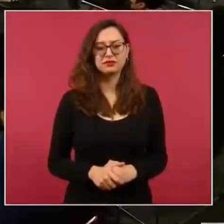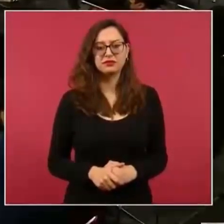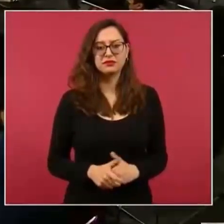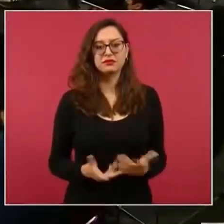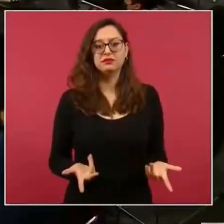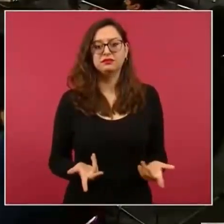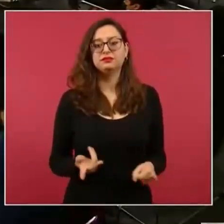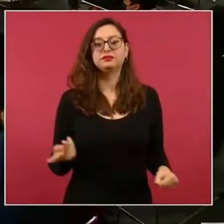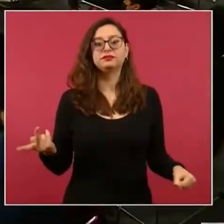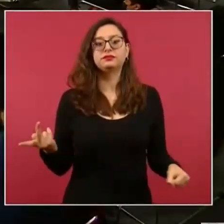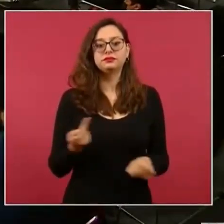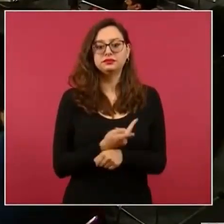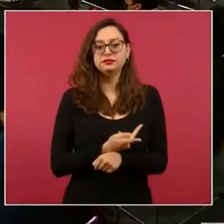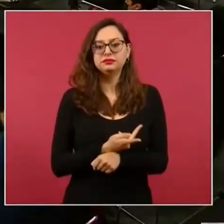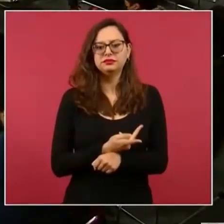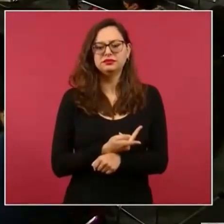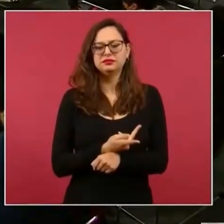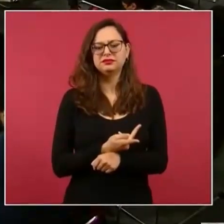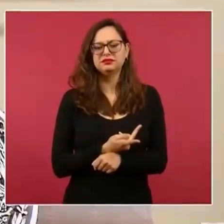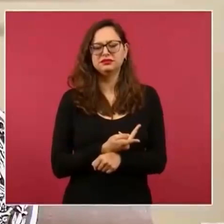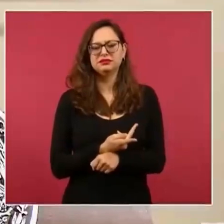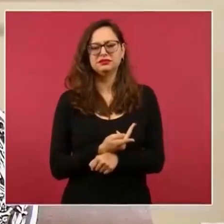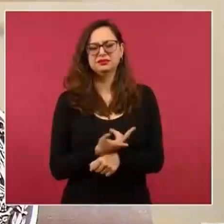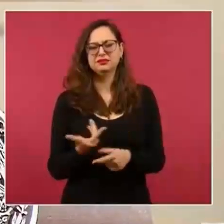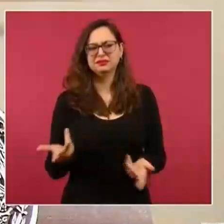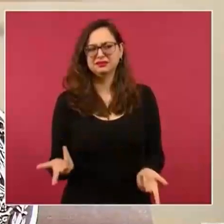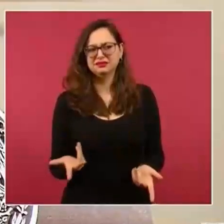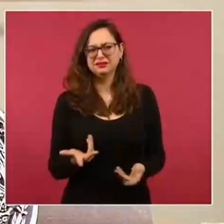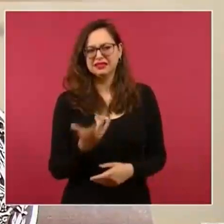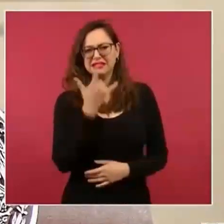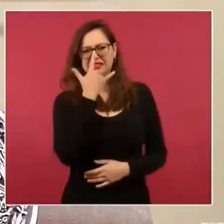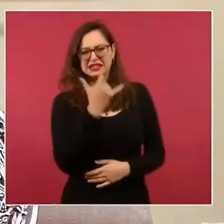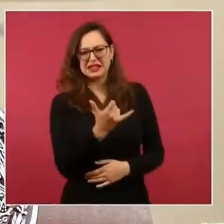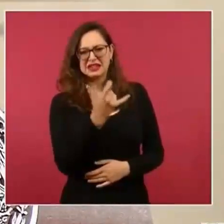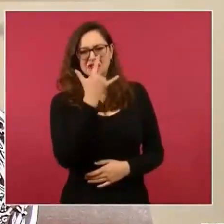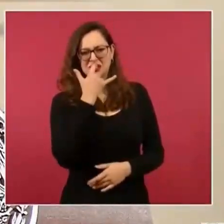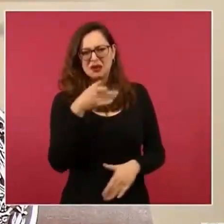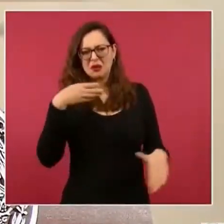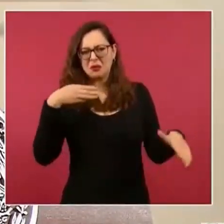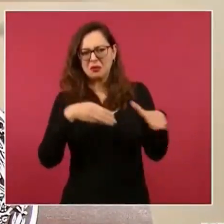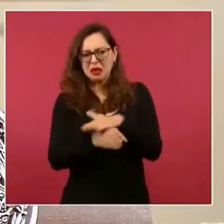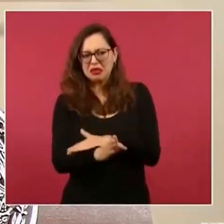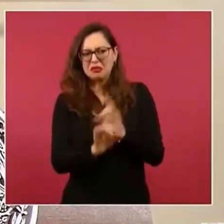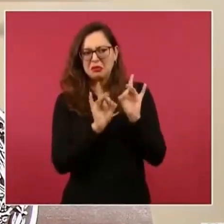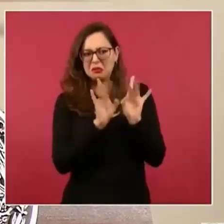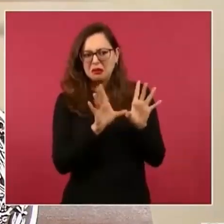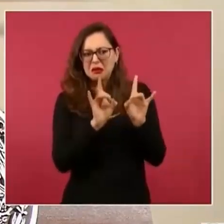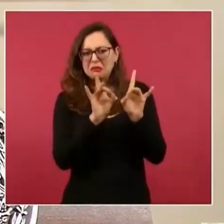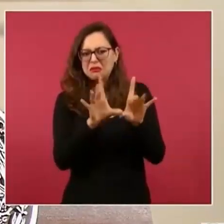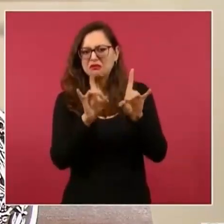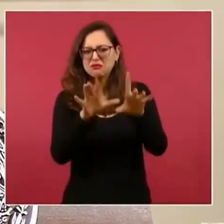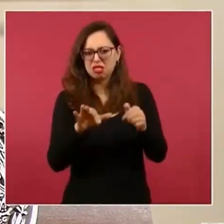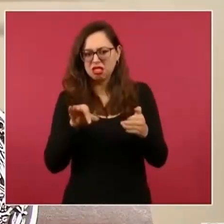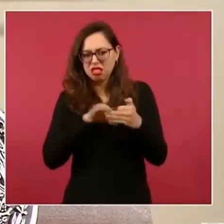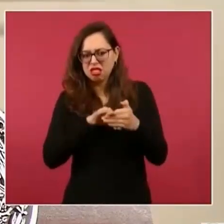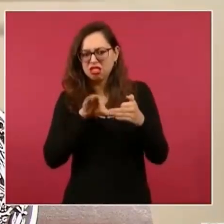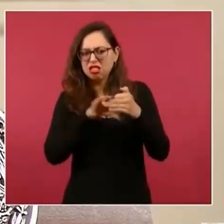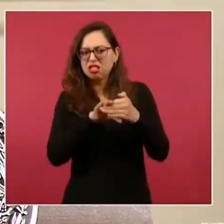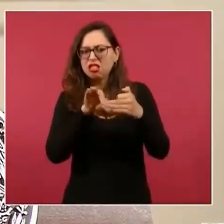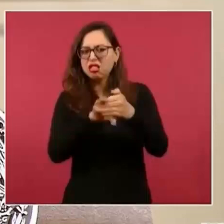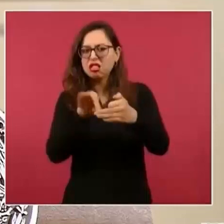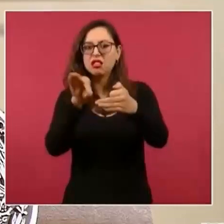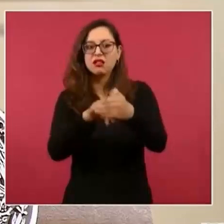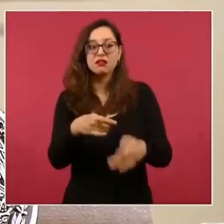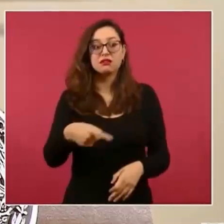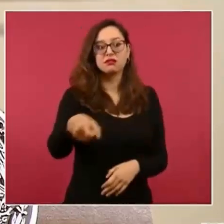repitiendo estos casos y los medios dándole